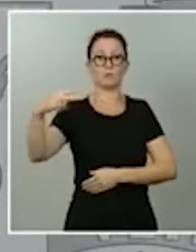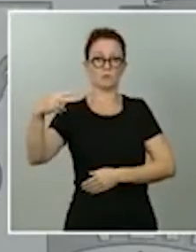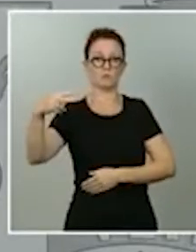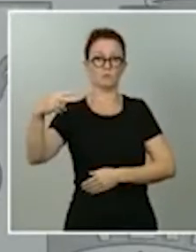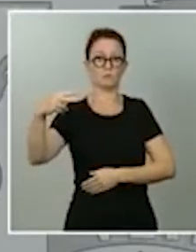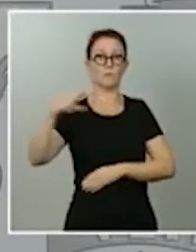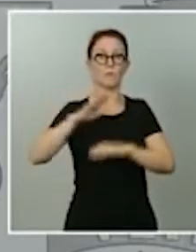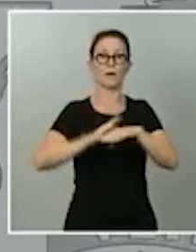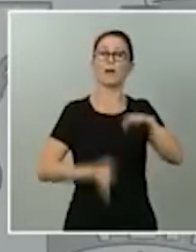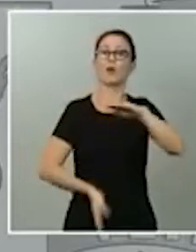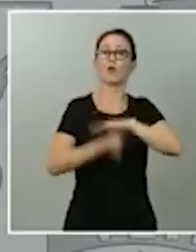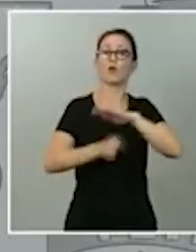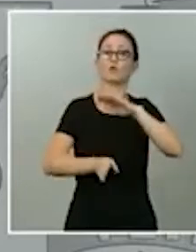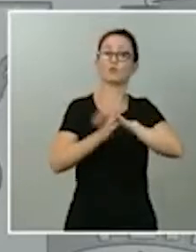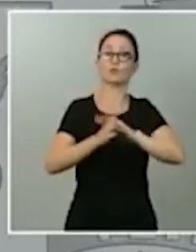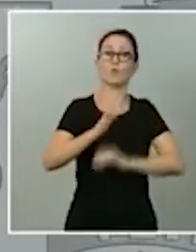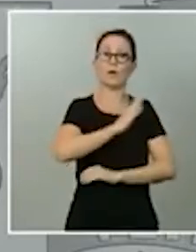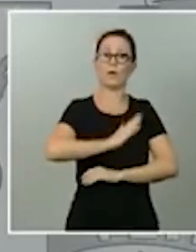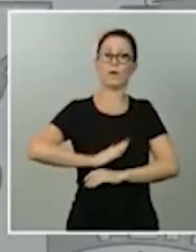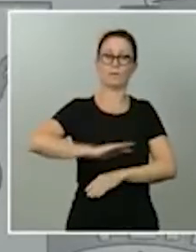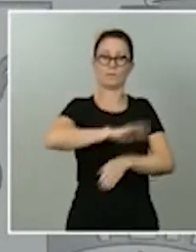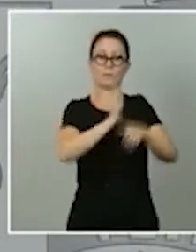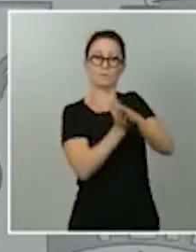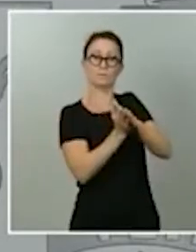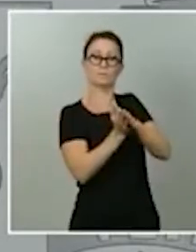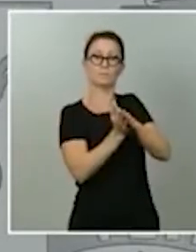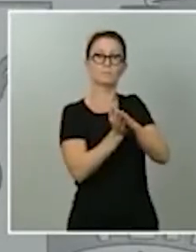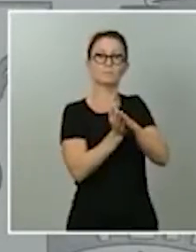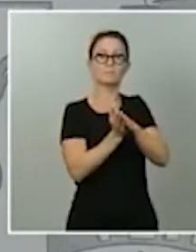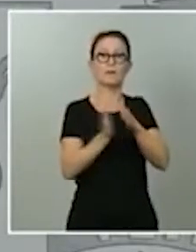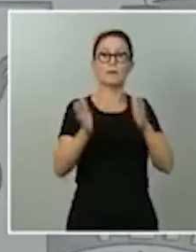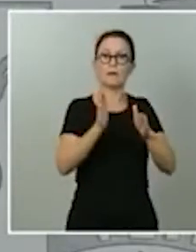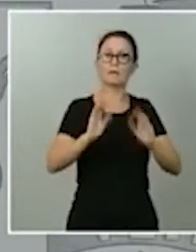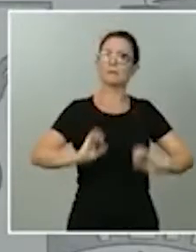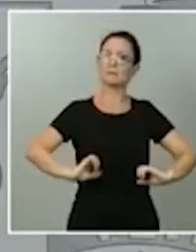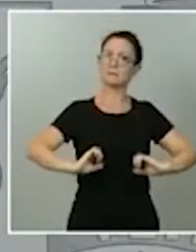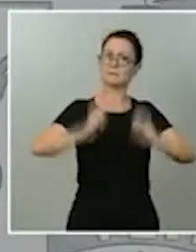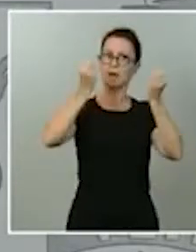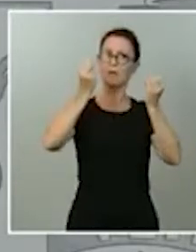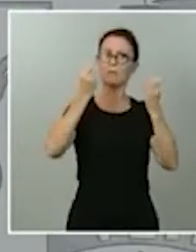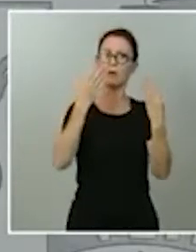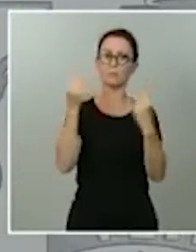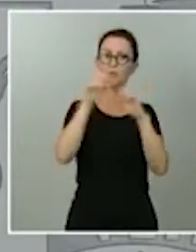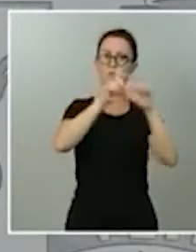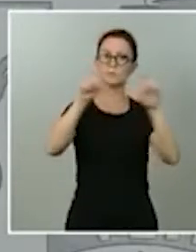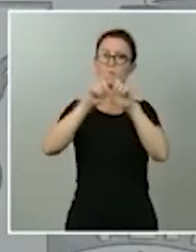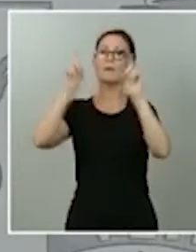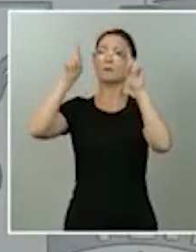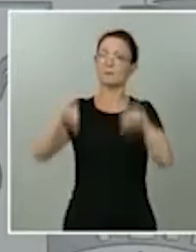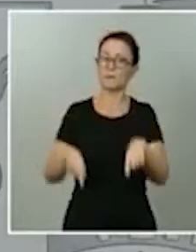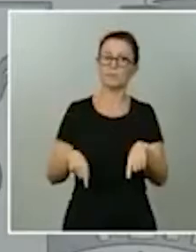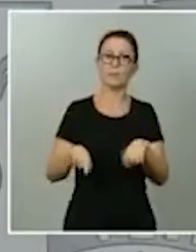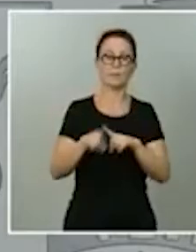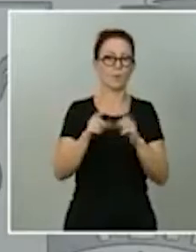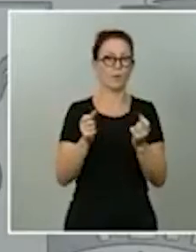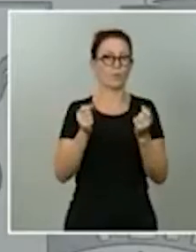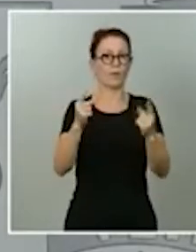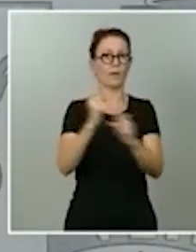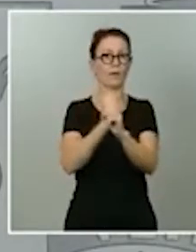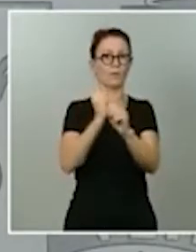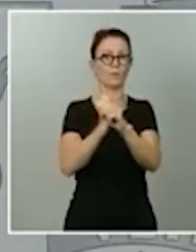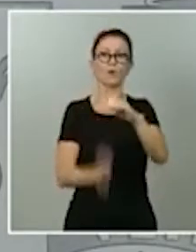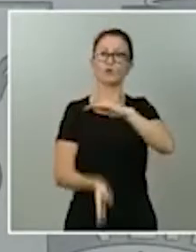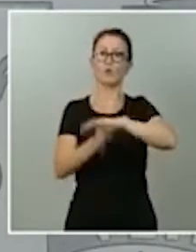regulación temporal de empleo que están salvando a muchísimas empresas y están permitiendo la subsistencia de muchísimos empleos en nuestro país.